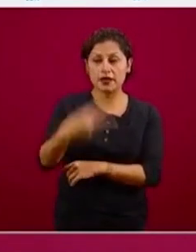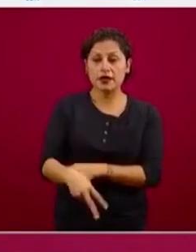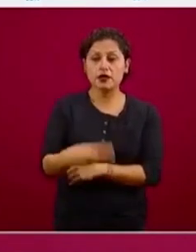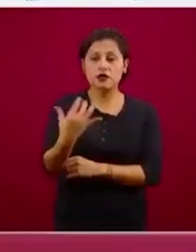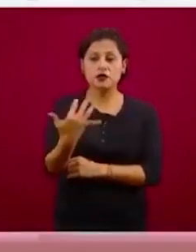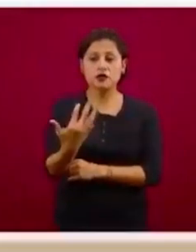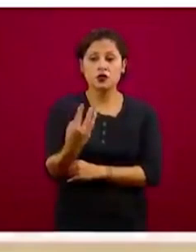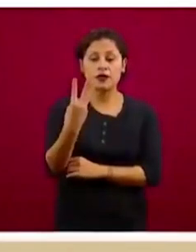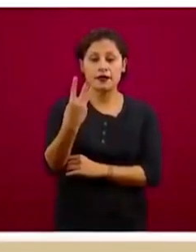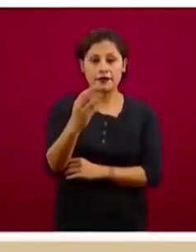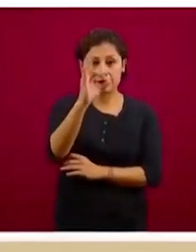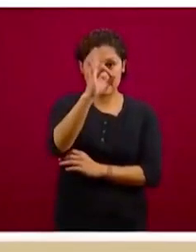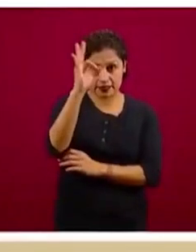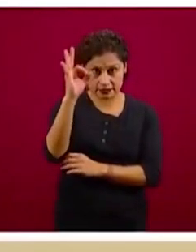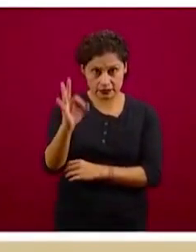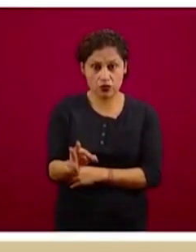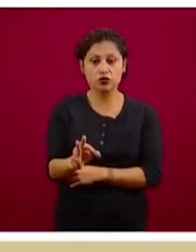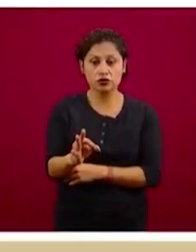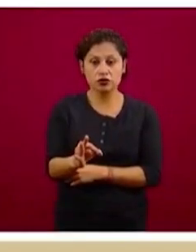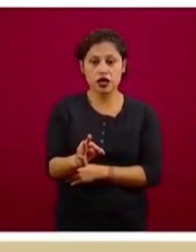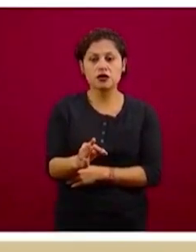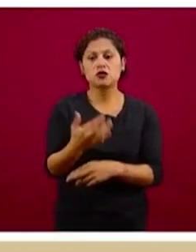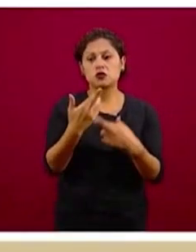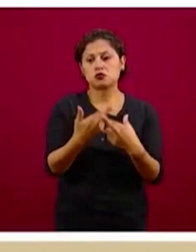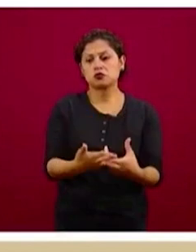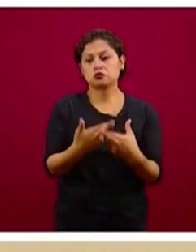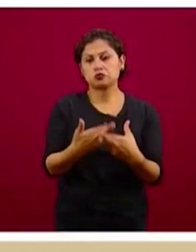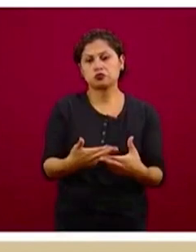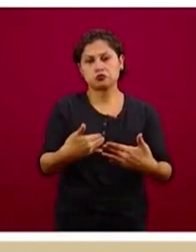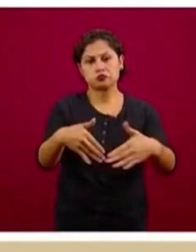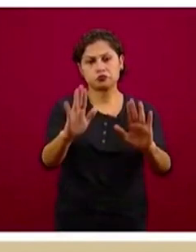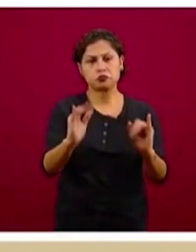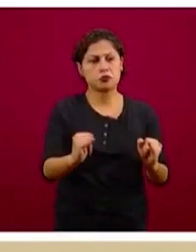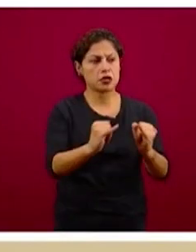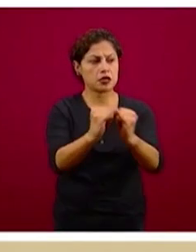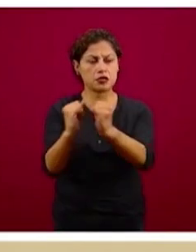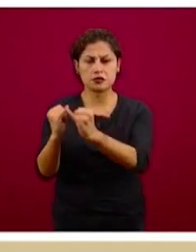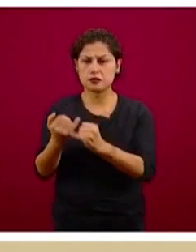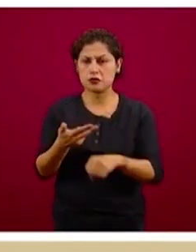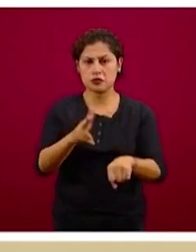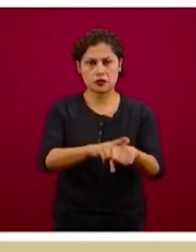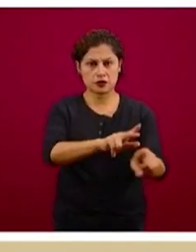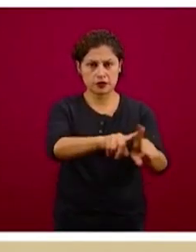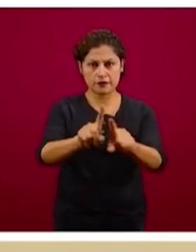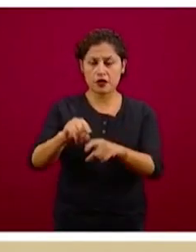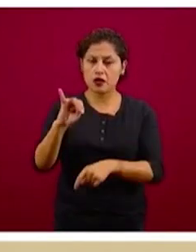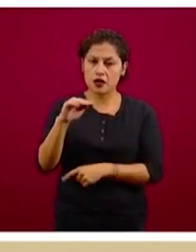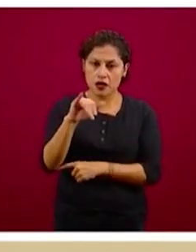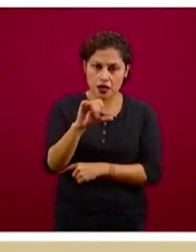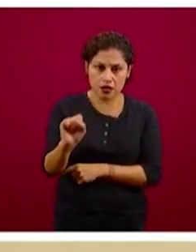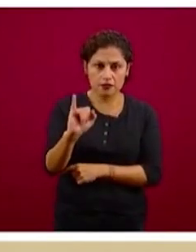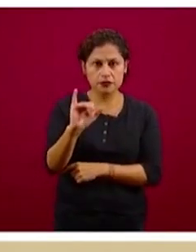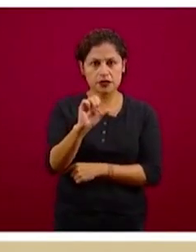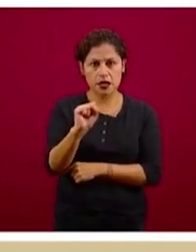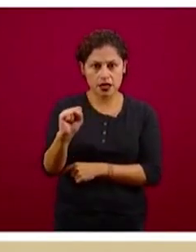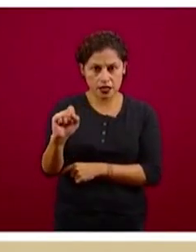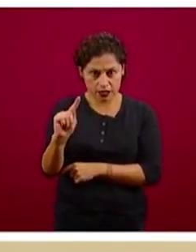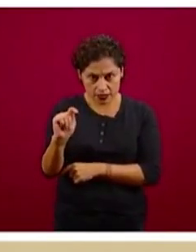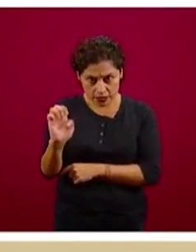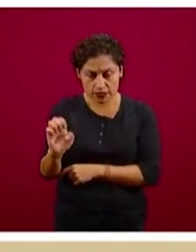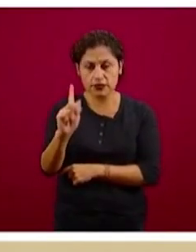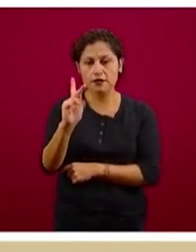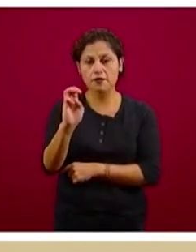que están disponibles en la Ciudad de México de distintas instituciones. Esto incluye el IMSS, el Issste, Pemex, lo que son